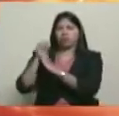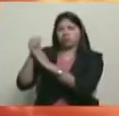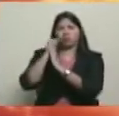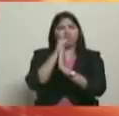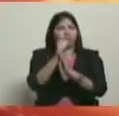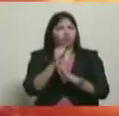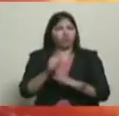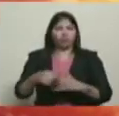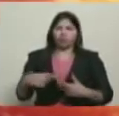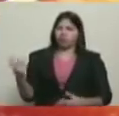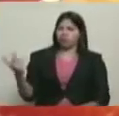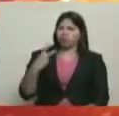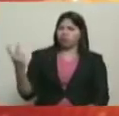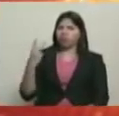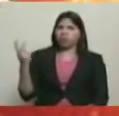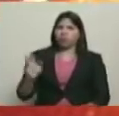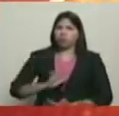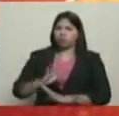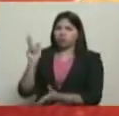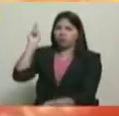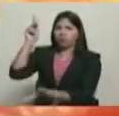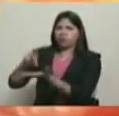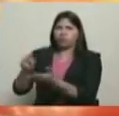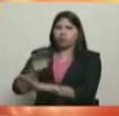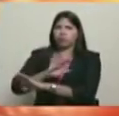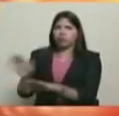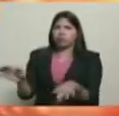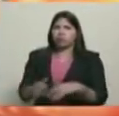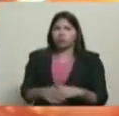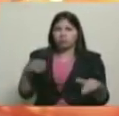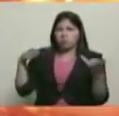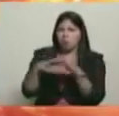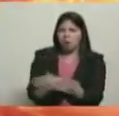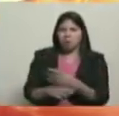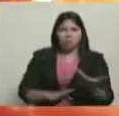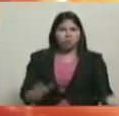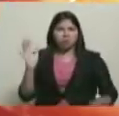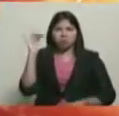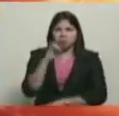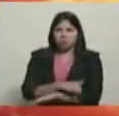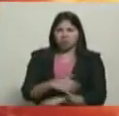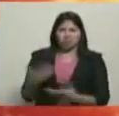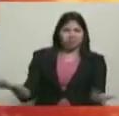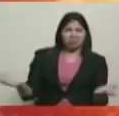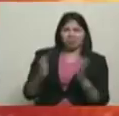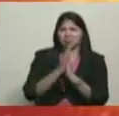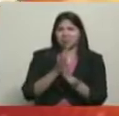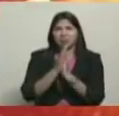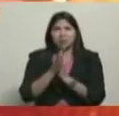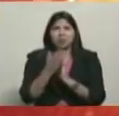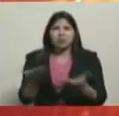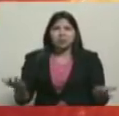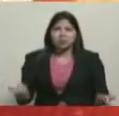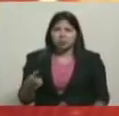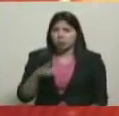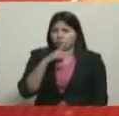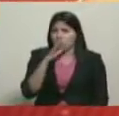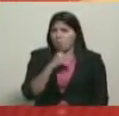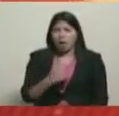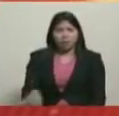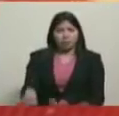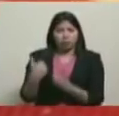diciendo que ellos fueron para allá, estaban pasando y que los pueblos de López que estaban caminando, que le dieron permiso para caminar. Porque así son de irresponsables.